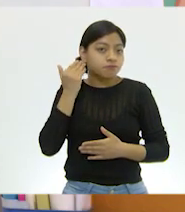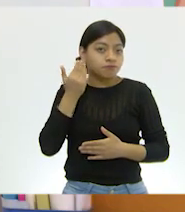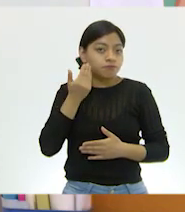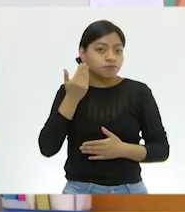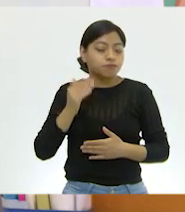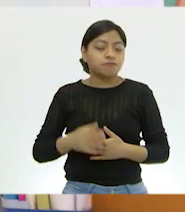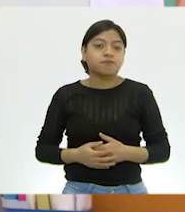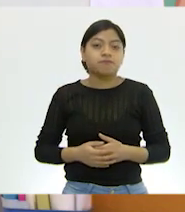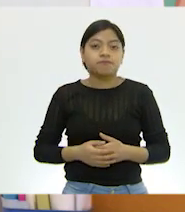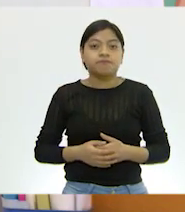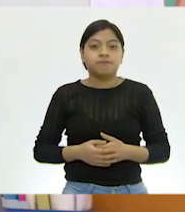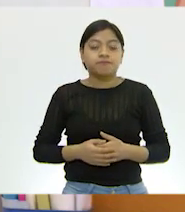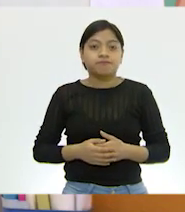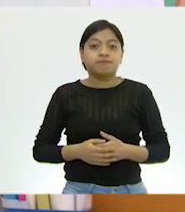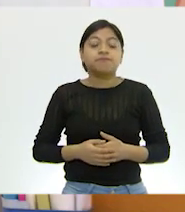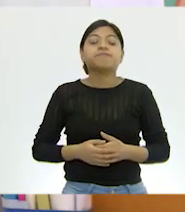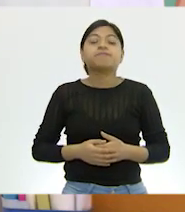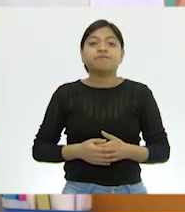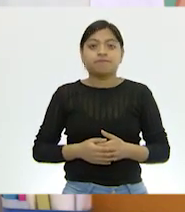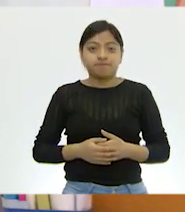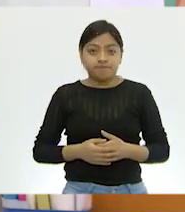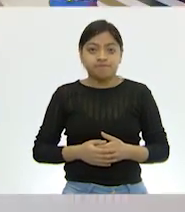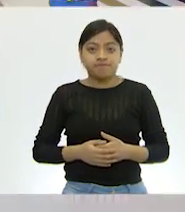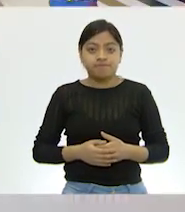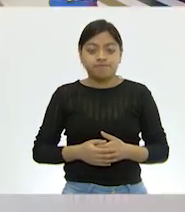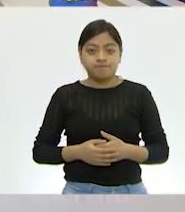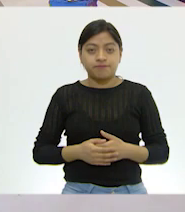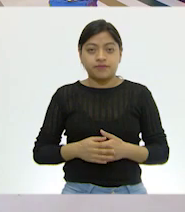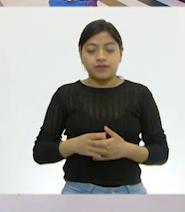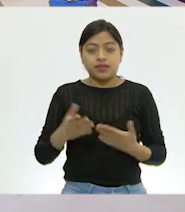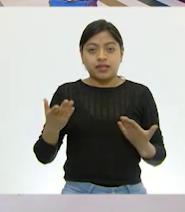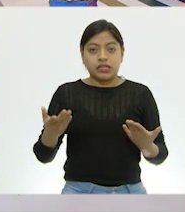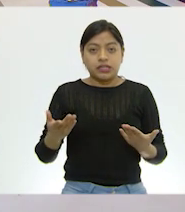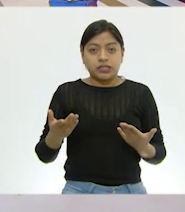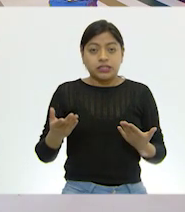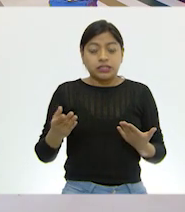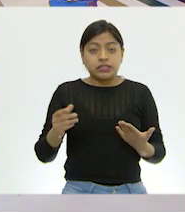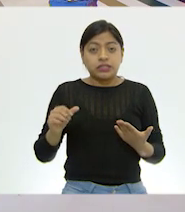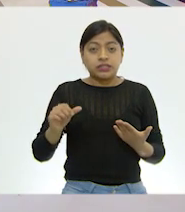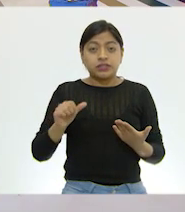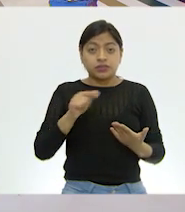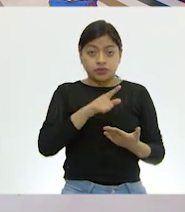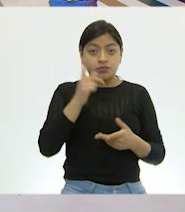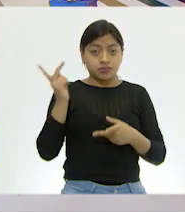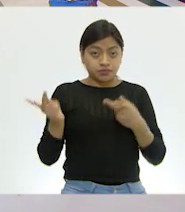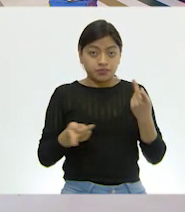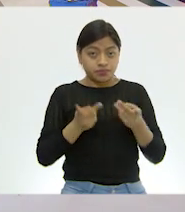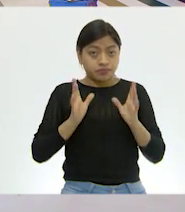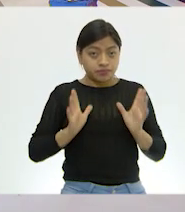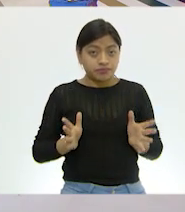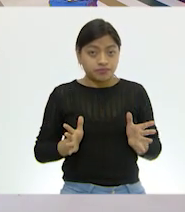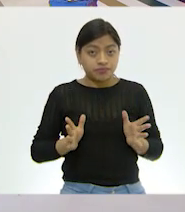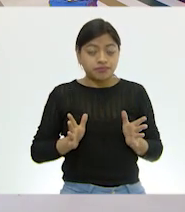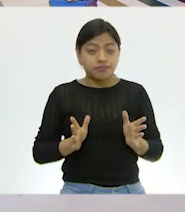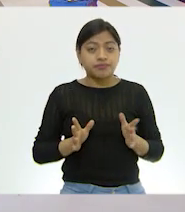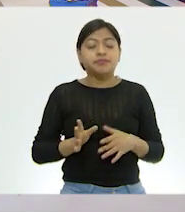Exacto. Ajá. Ah, muy bien. bien. ¿Me estoy contestando a tu pregunta? Sí, sí, sí, sí.